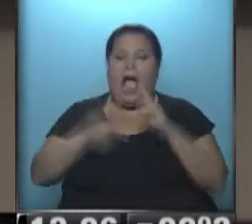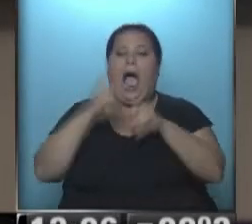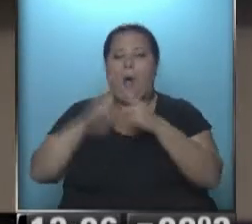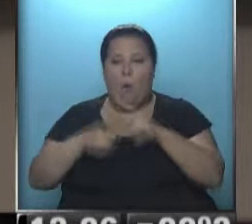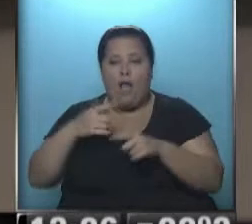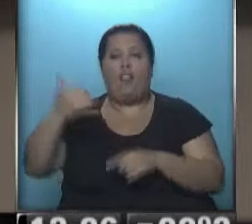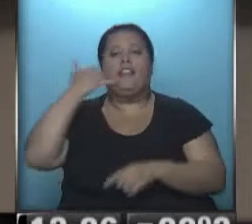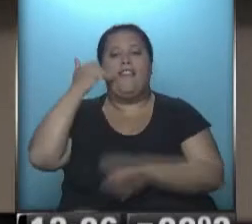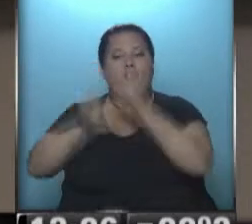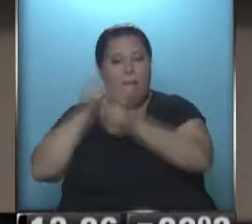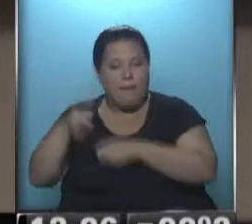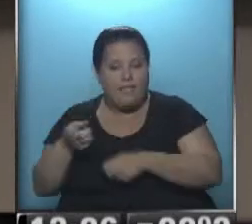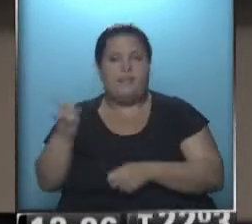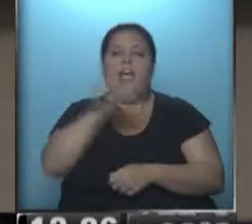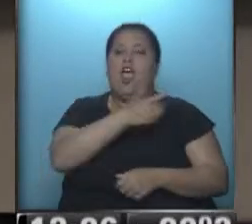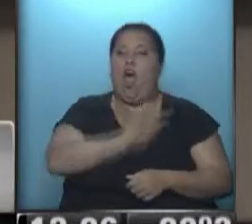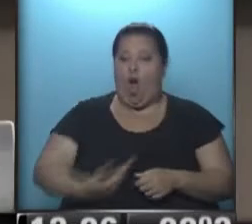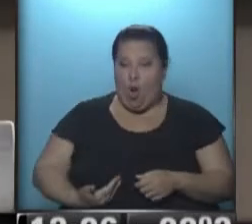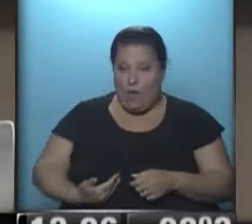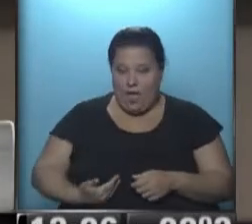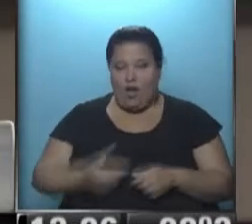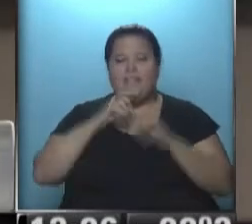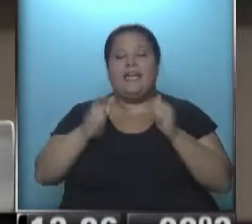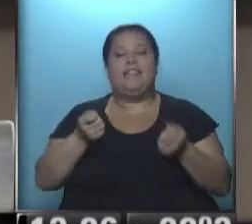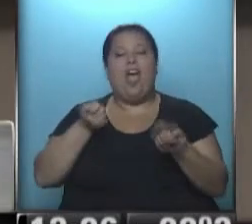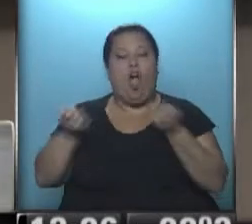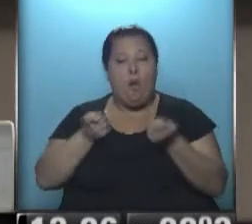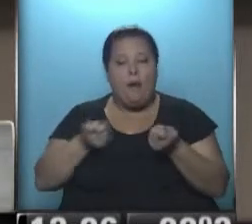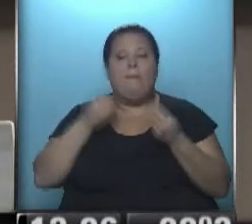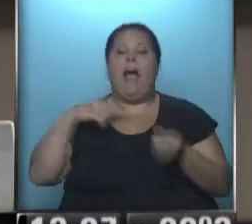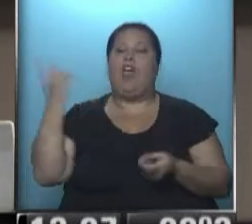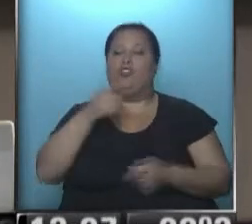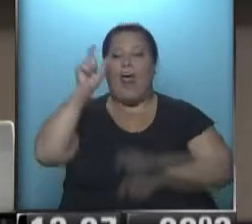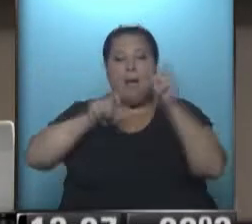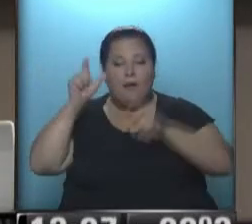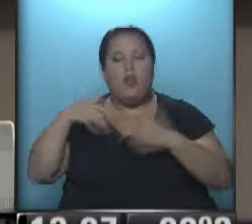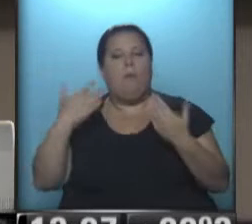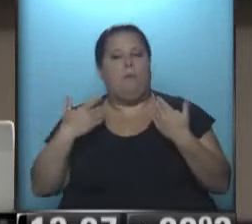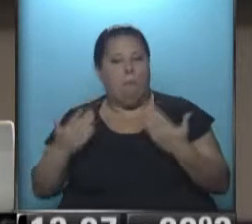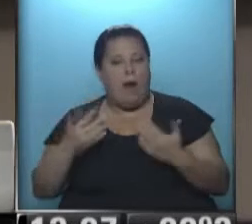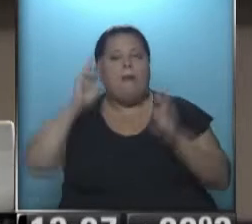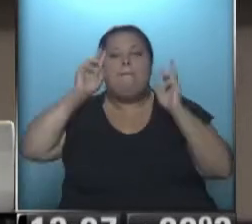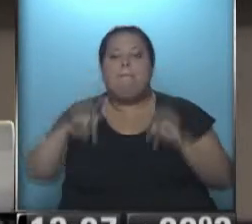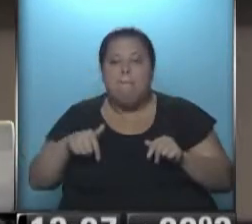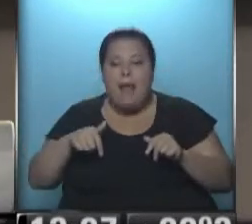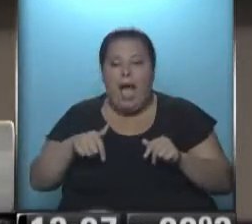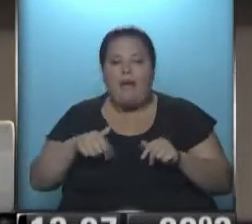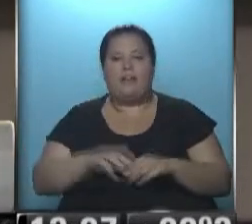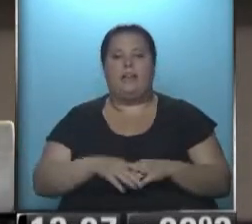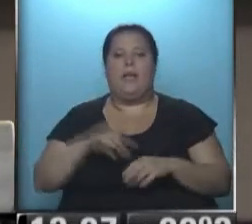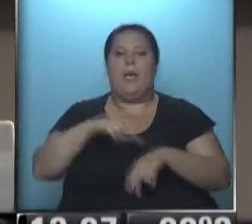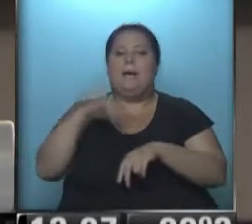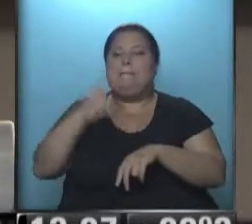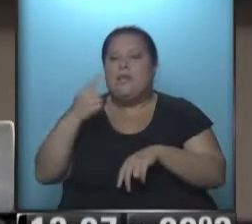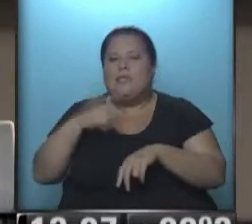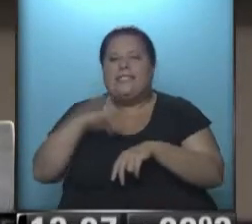de telefonía celular y el gobierno, la Secretaría de Comercio, para que todos los consumidores tengan acceso a un plan donde los minutos